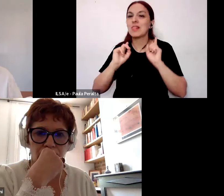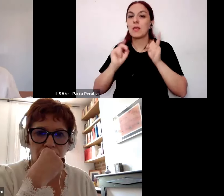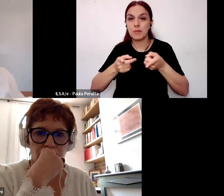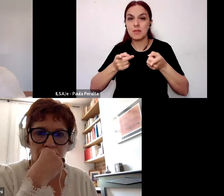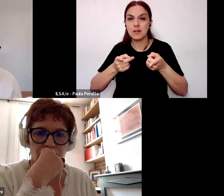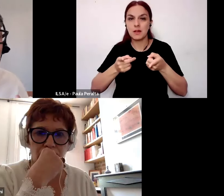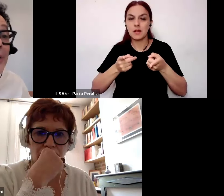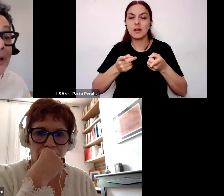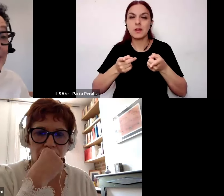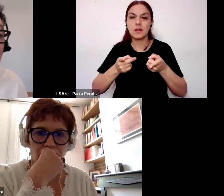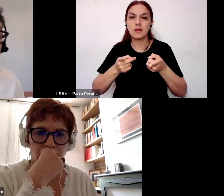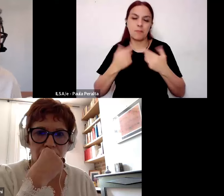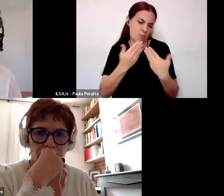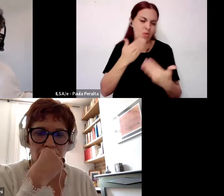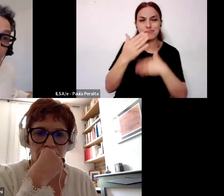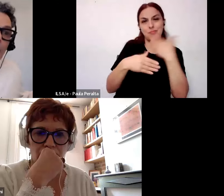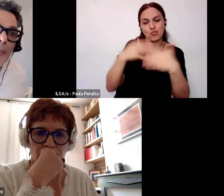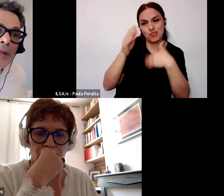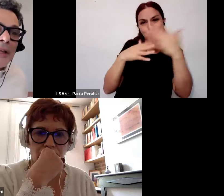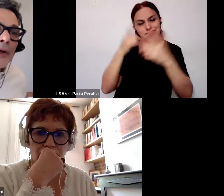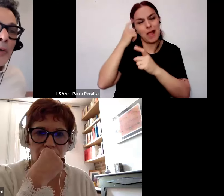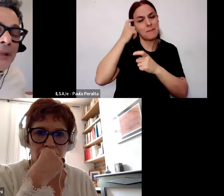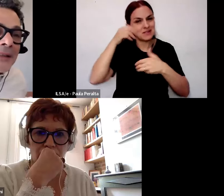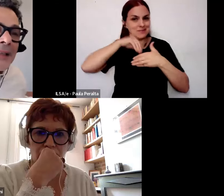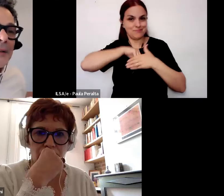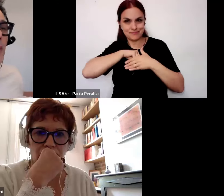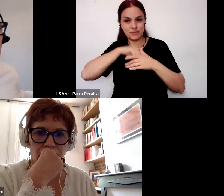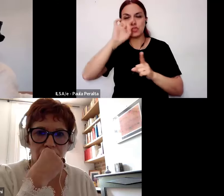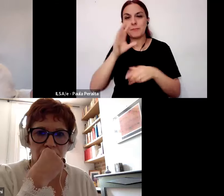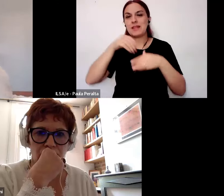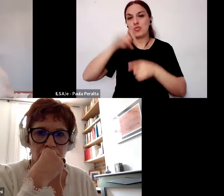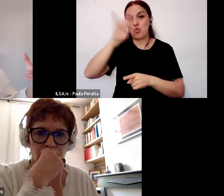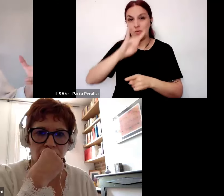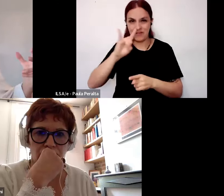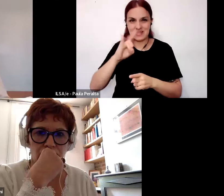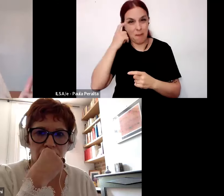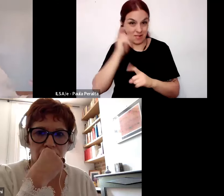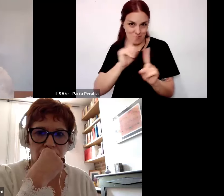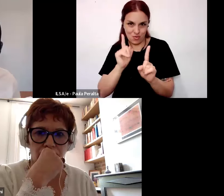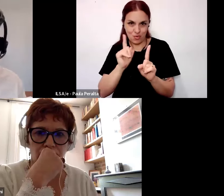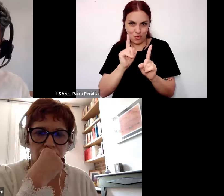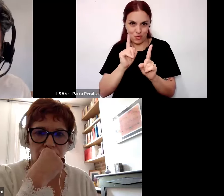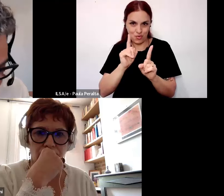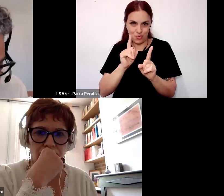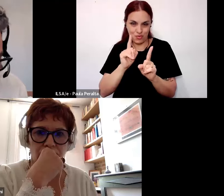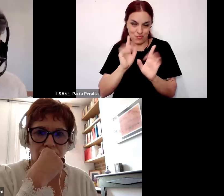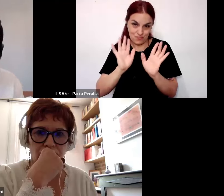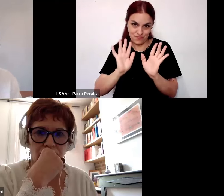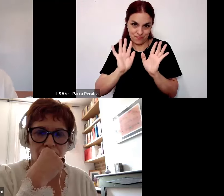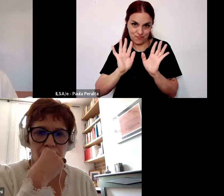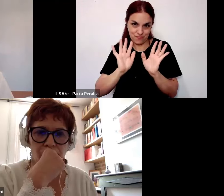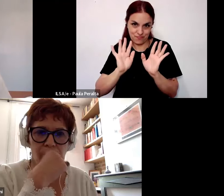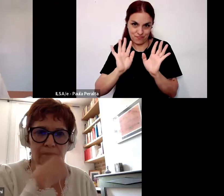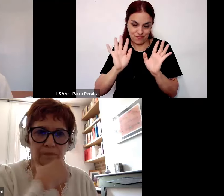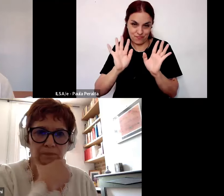para la producción y creación de saber no solamente en la universidad se produce saber dirían digamos todo este